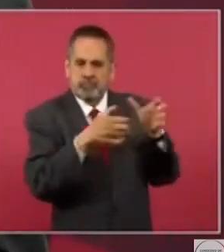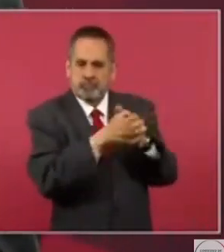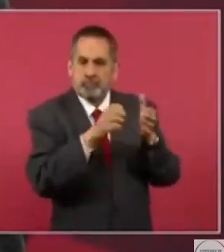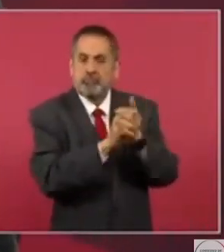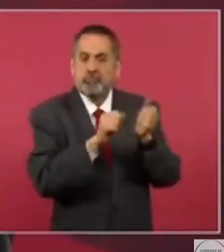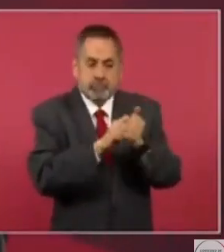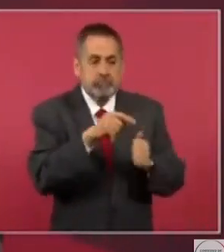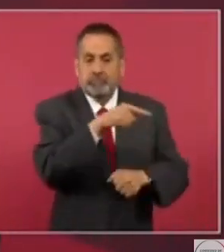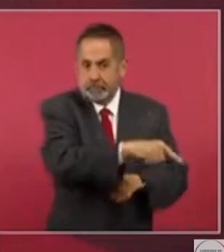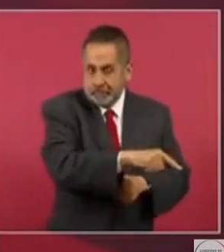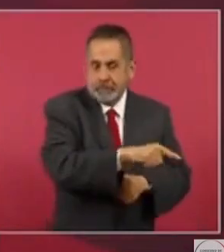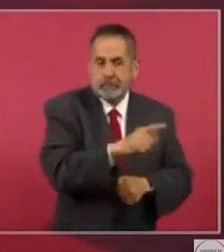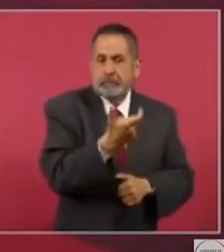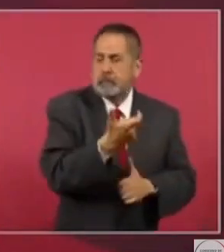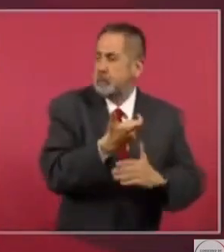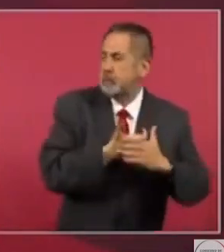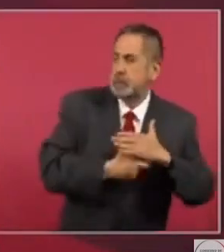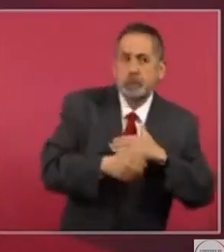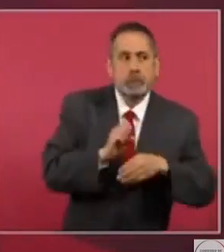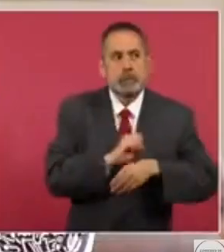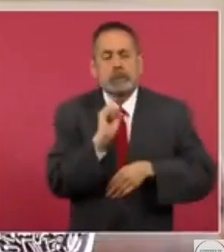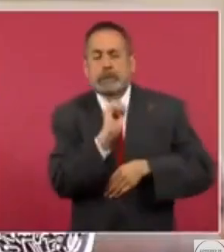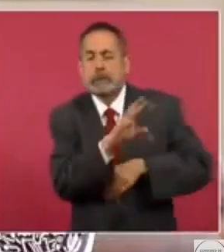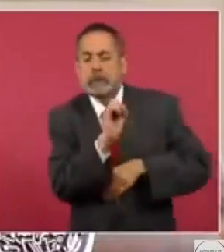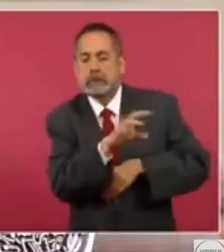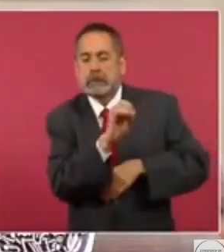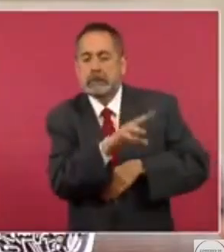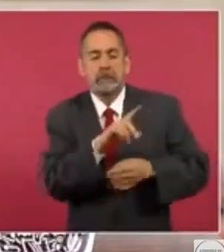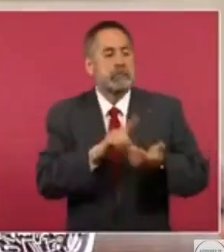porque se demostró